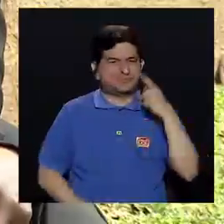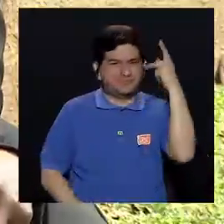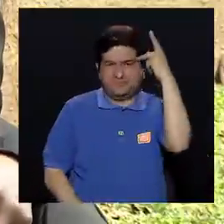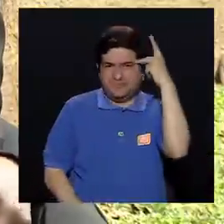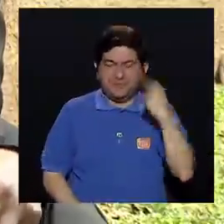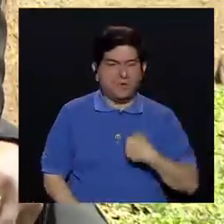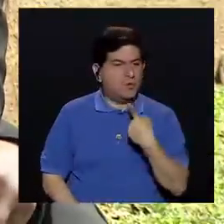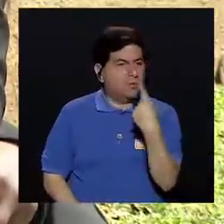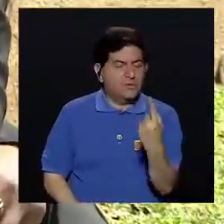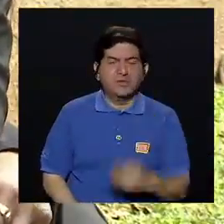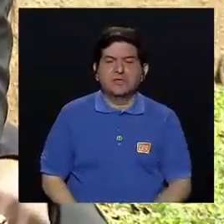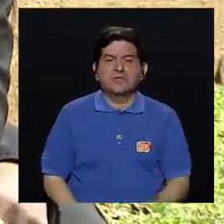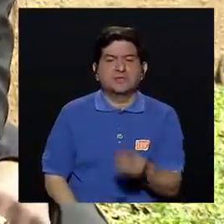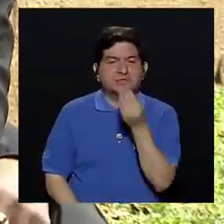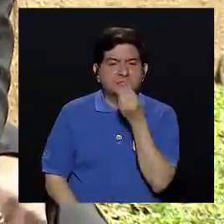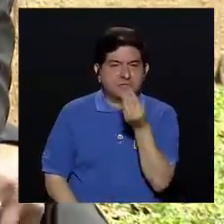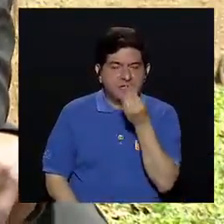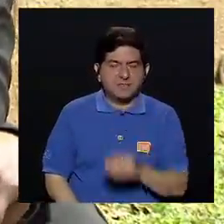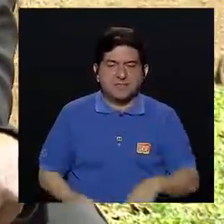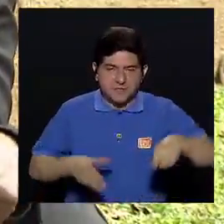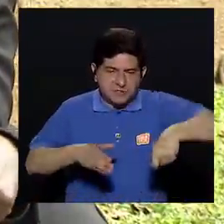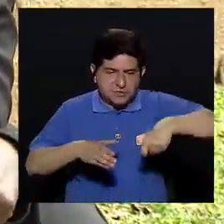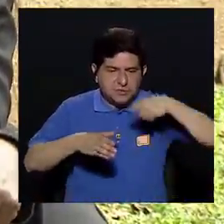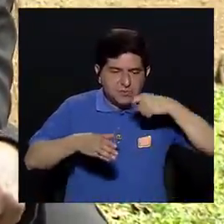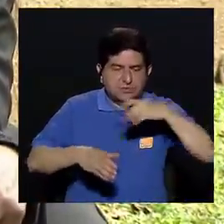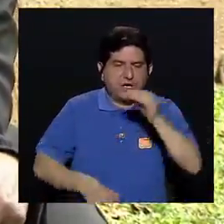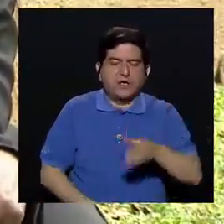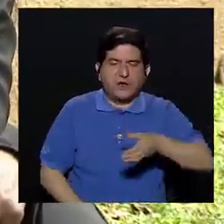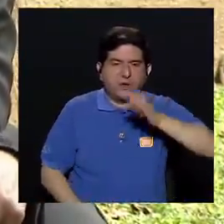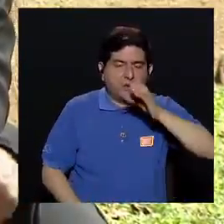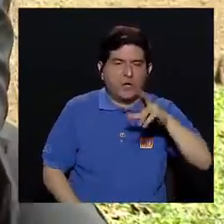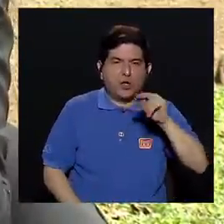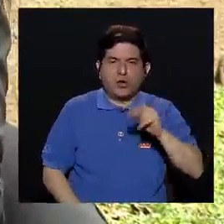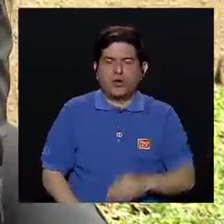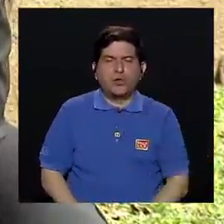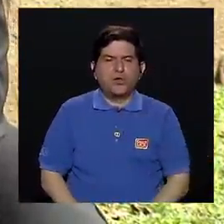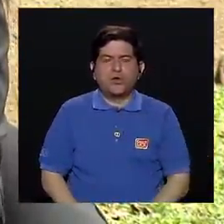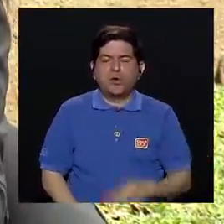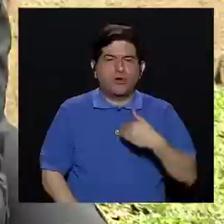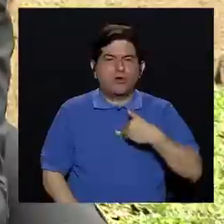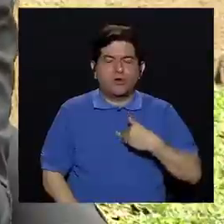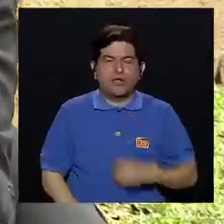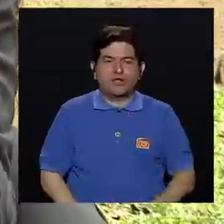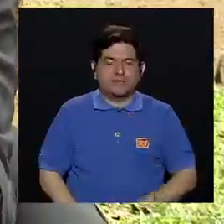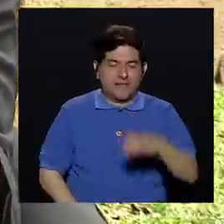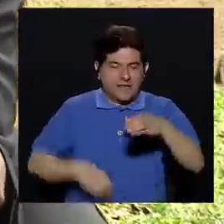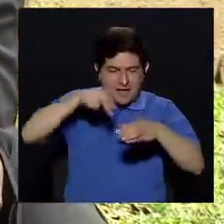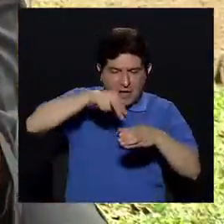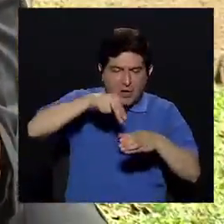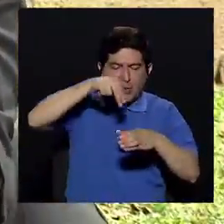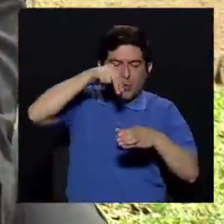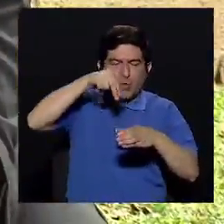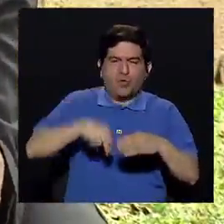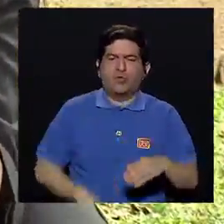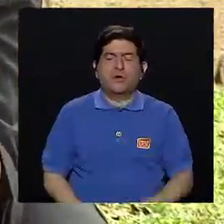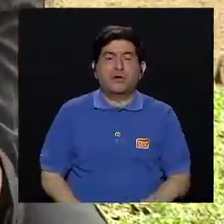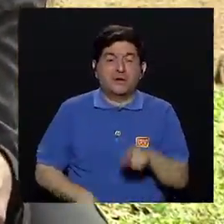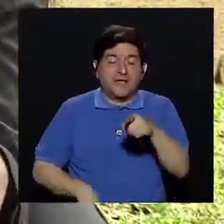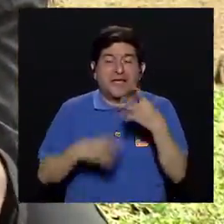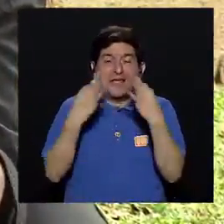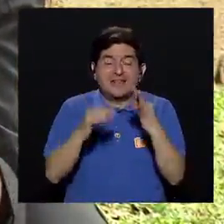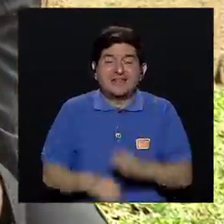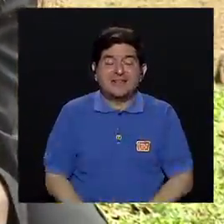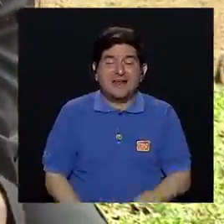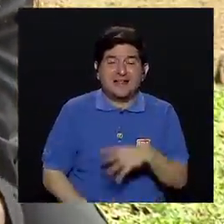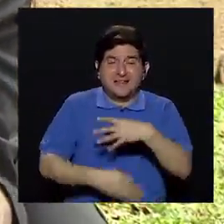entonces uno le dice alimentación con una cuchara o con un vasito no con un beberito con chupón para evitar eso igual que el chiquito empiece